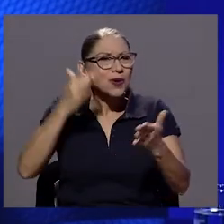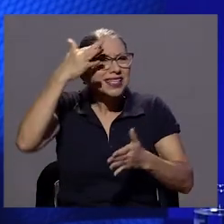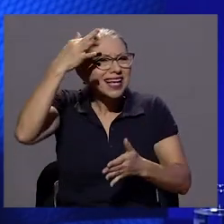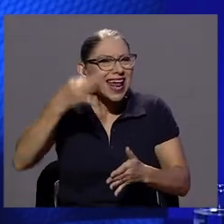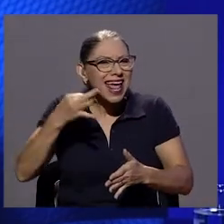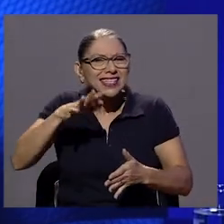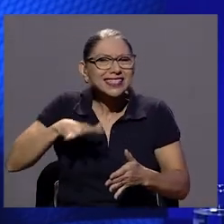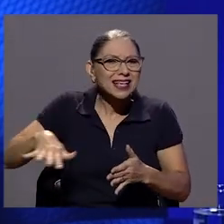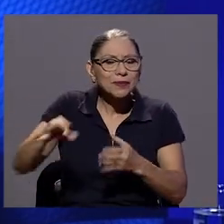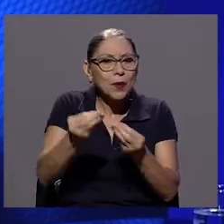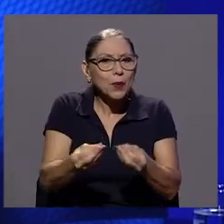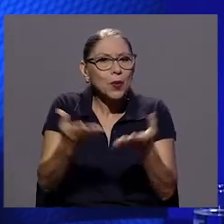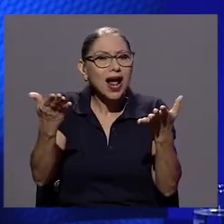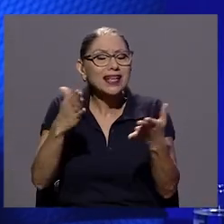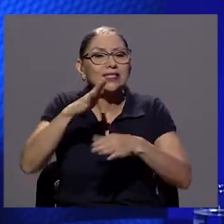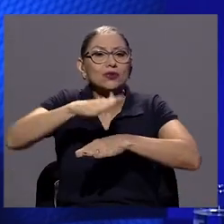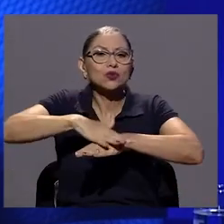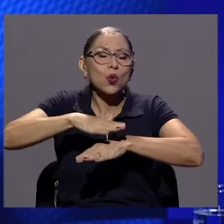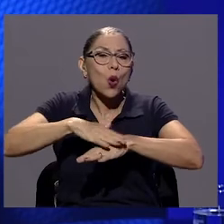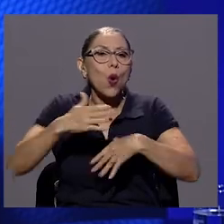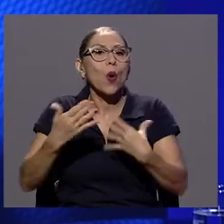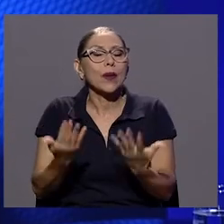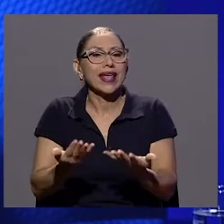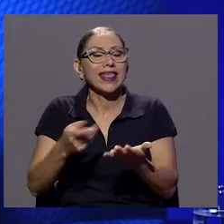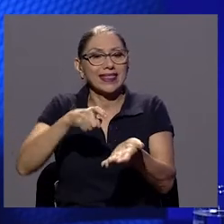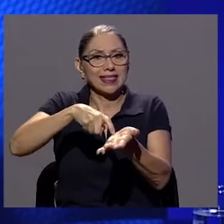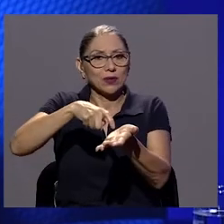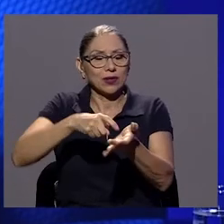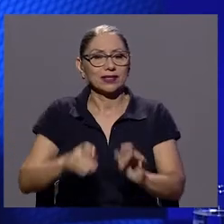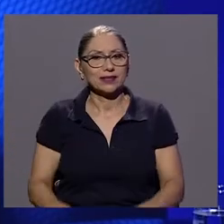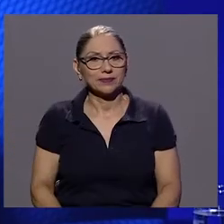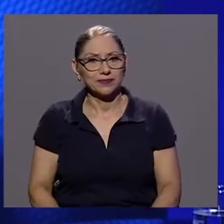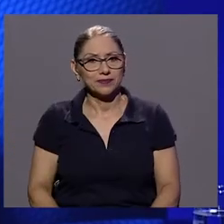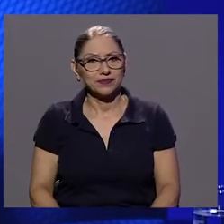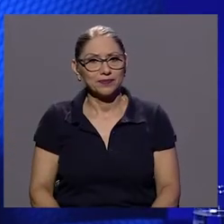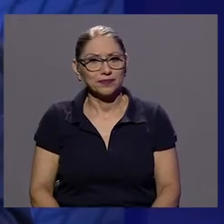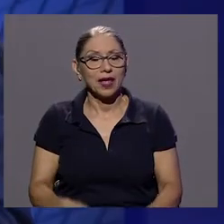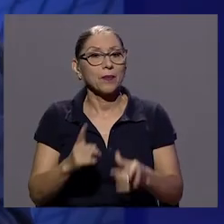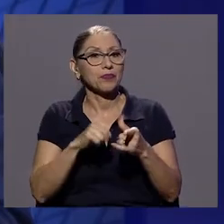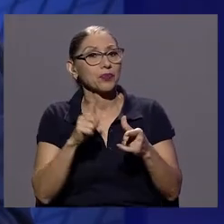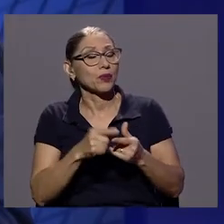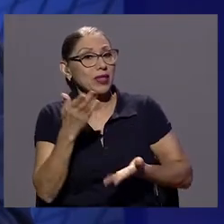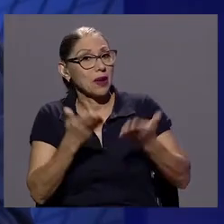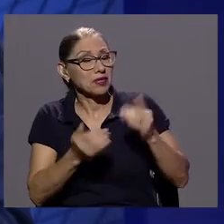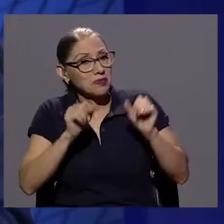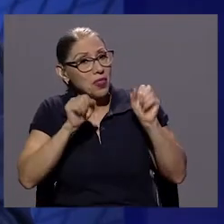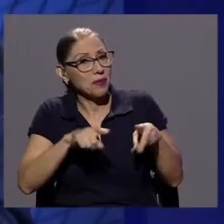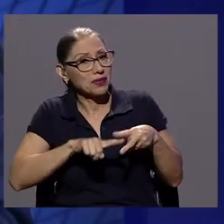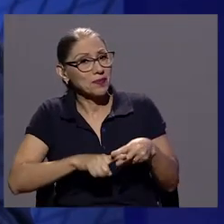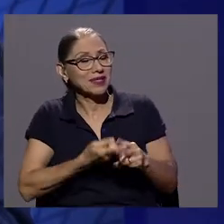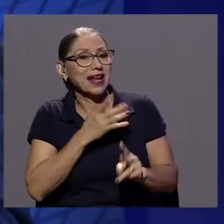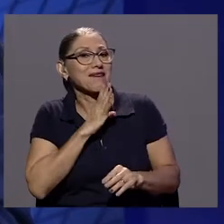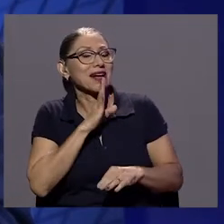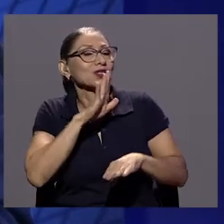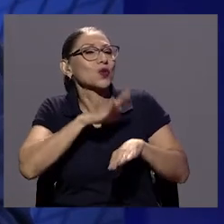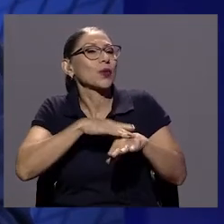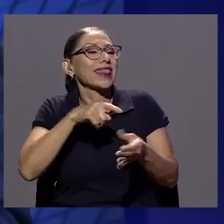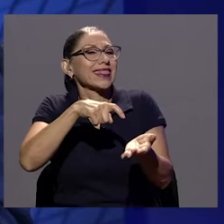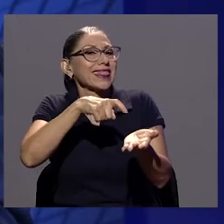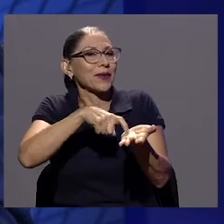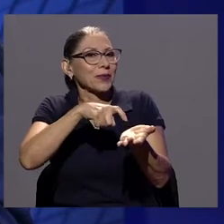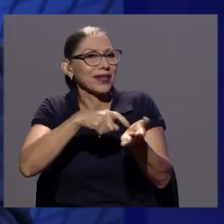creencias populares que existen en relación con las deudas. Así es que tal vez podemos ya empezar a hablar de